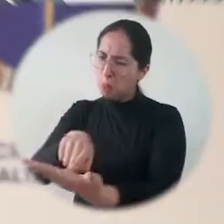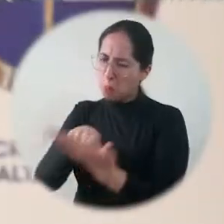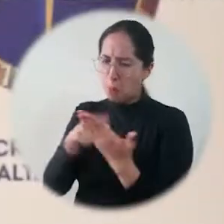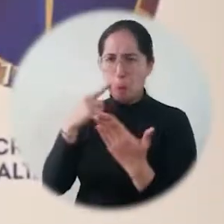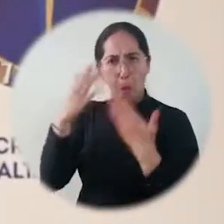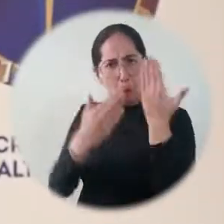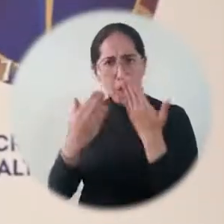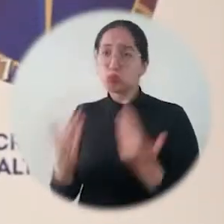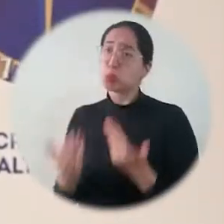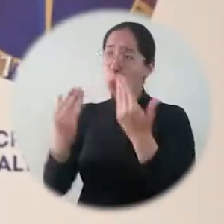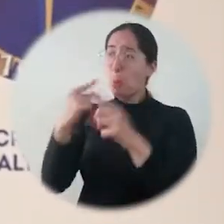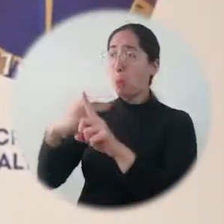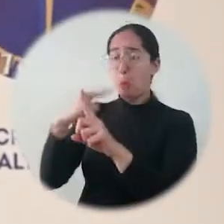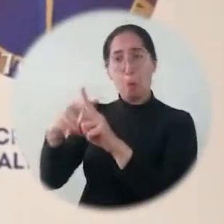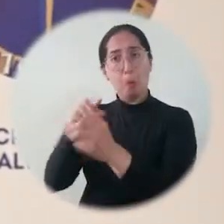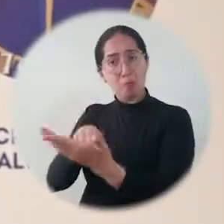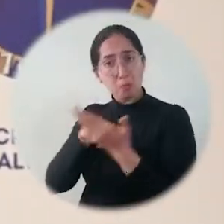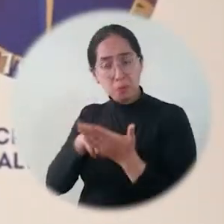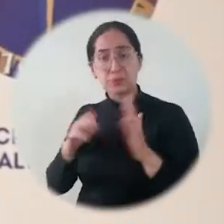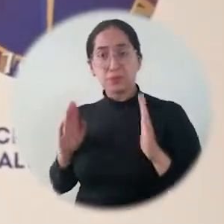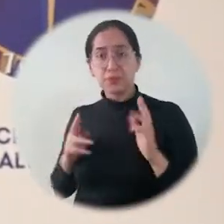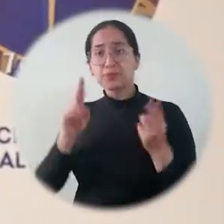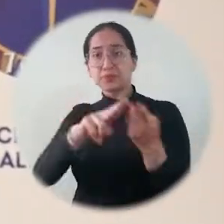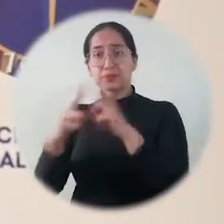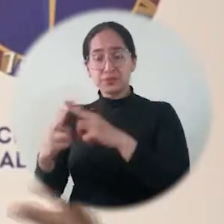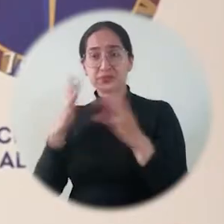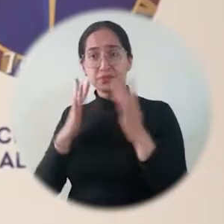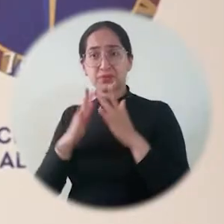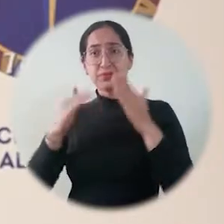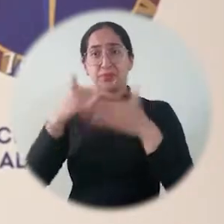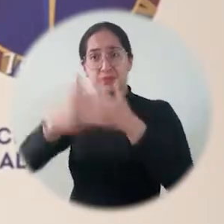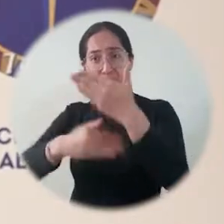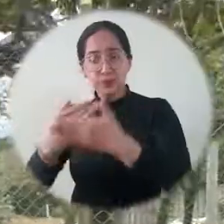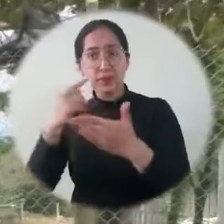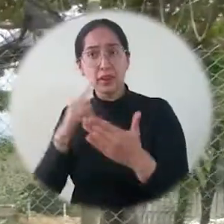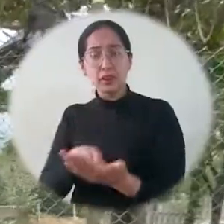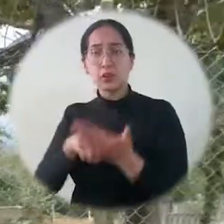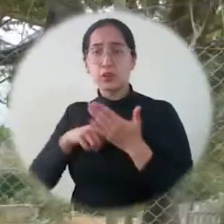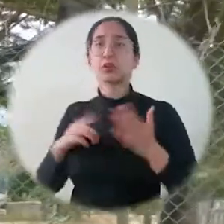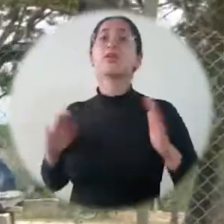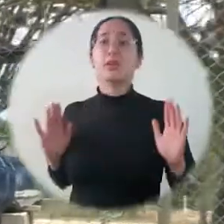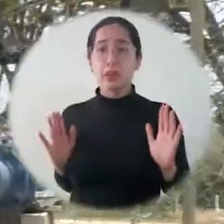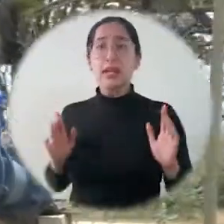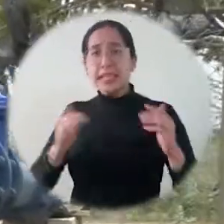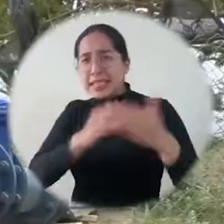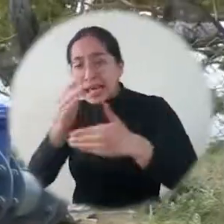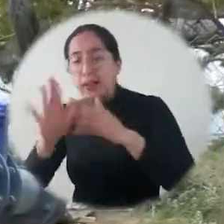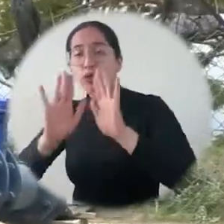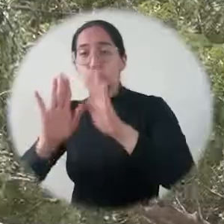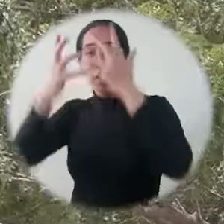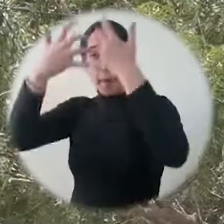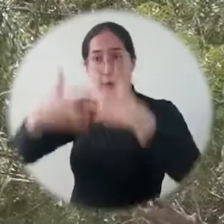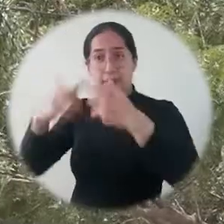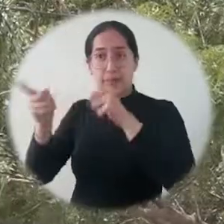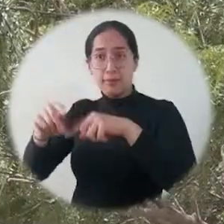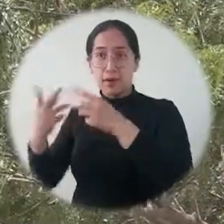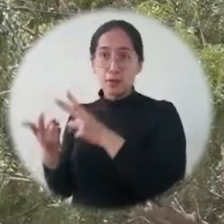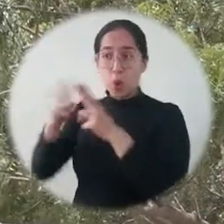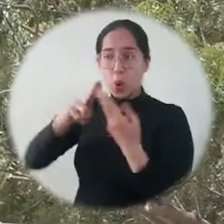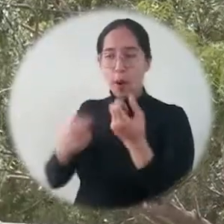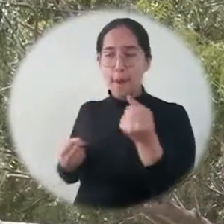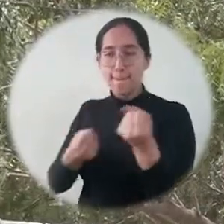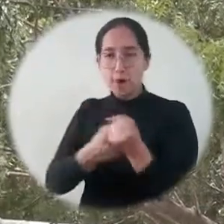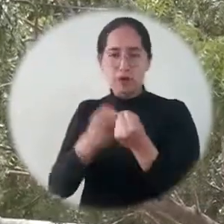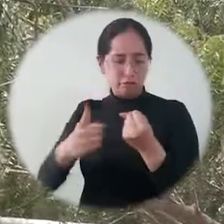Música Bajo el liderato del doctor Pablo Vera que nos ha instruido para avanzar en este proceso cooperando durante el